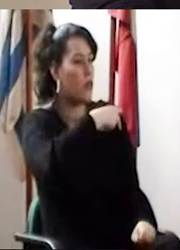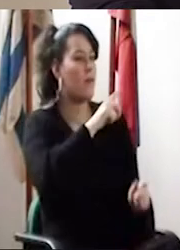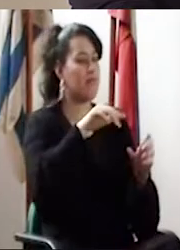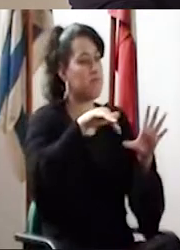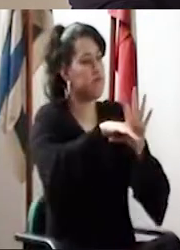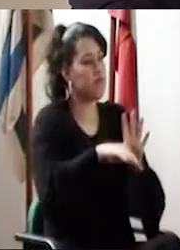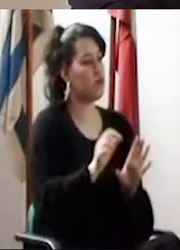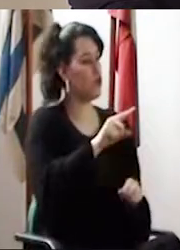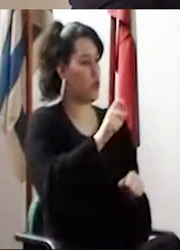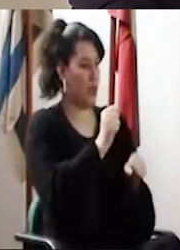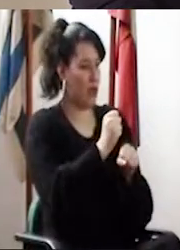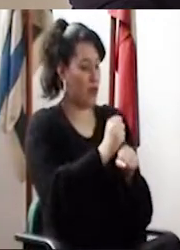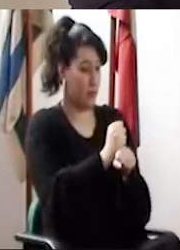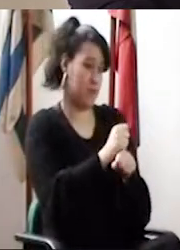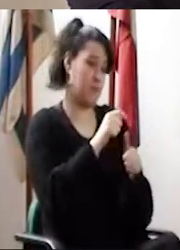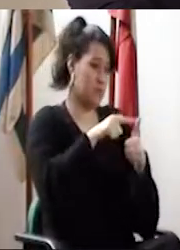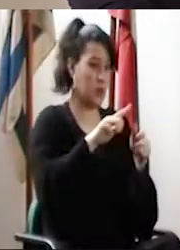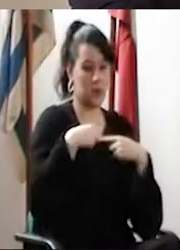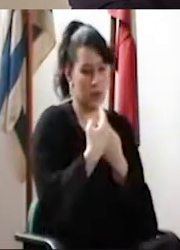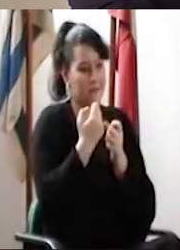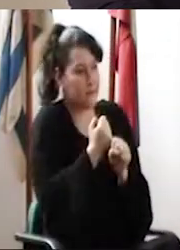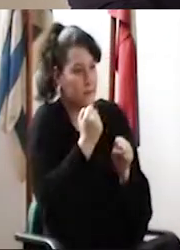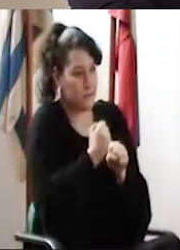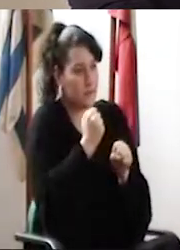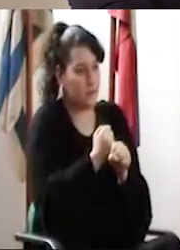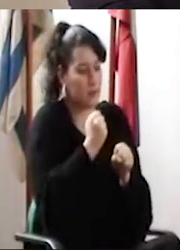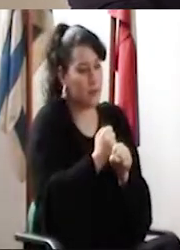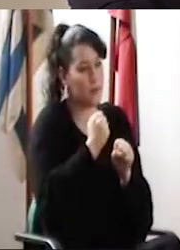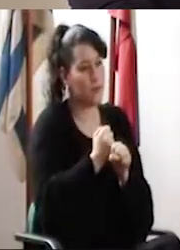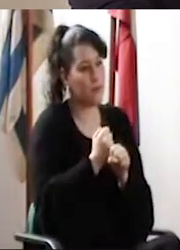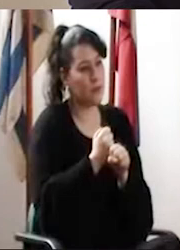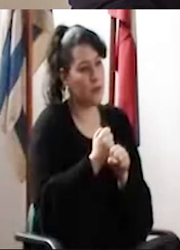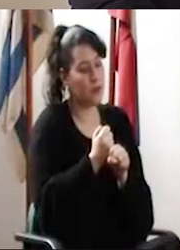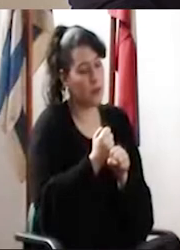grado, las funciones que tienen que cumplir. Por ese lado, estuvimos trabajando